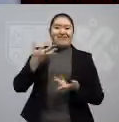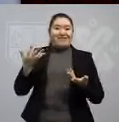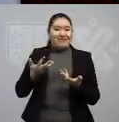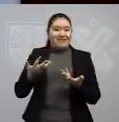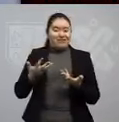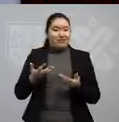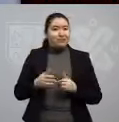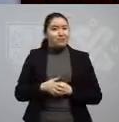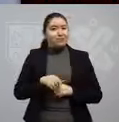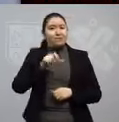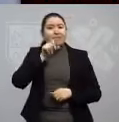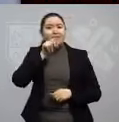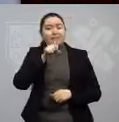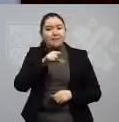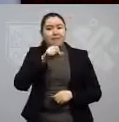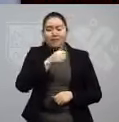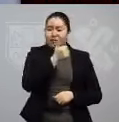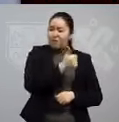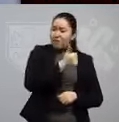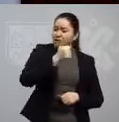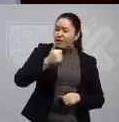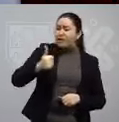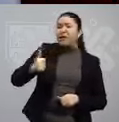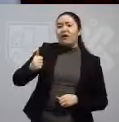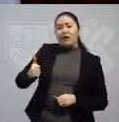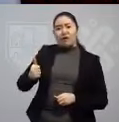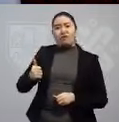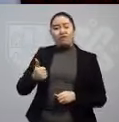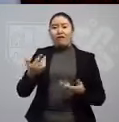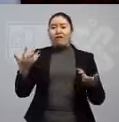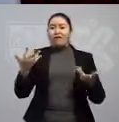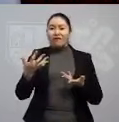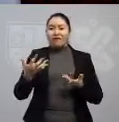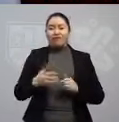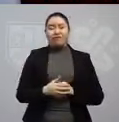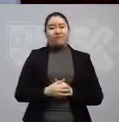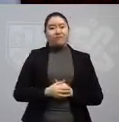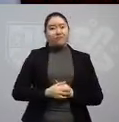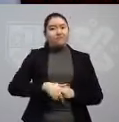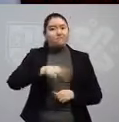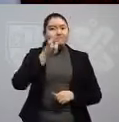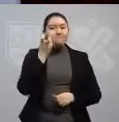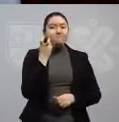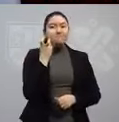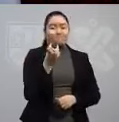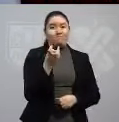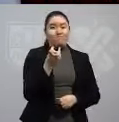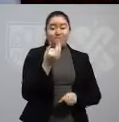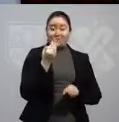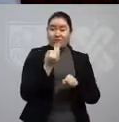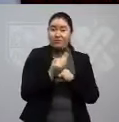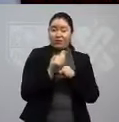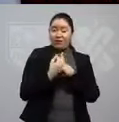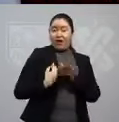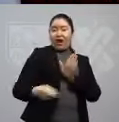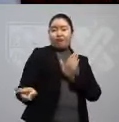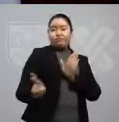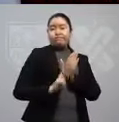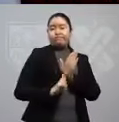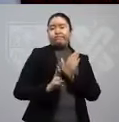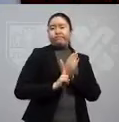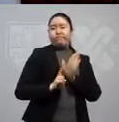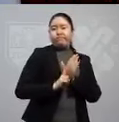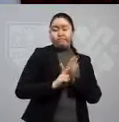A eso me refiero, con la acción de cada uno de los habitantes. Por eso, en